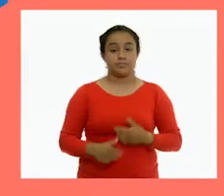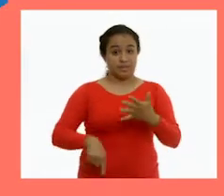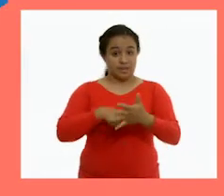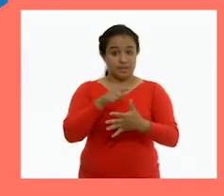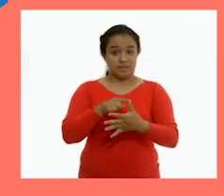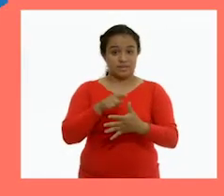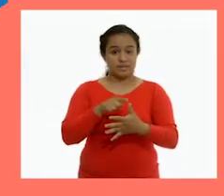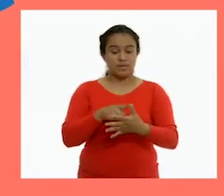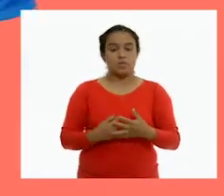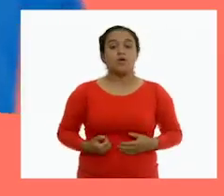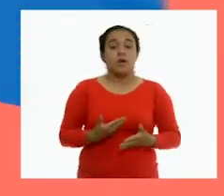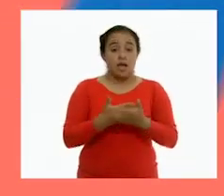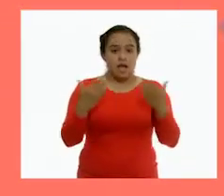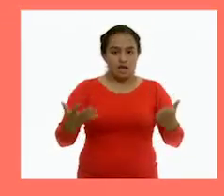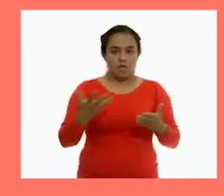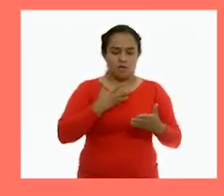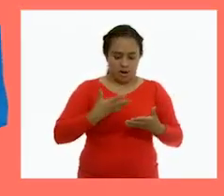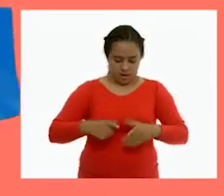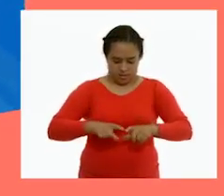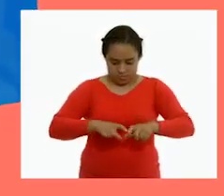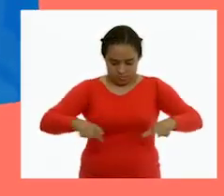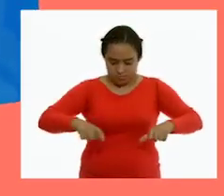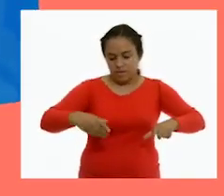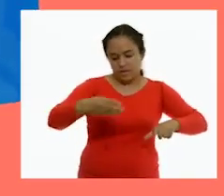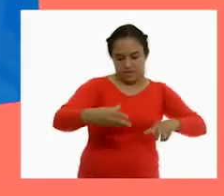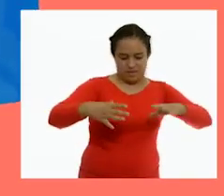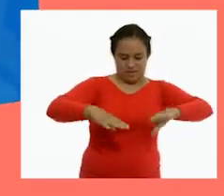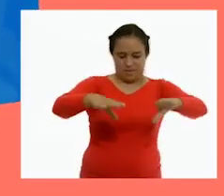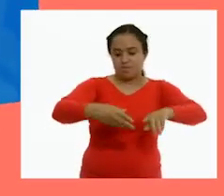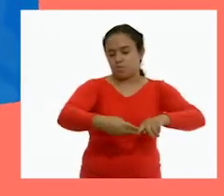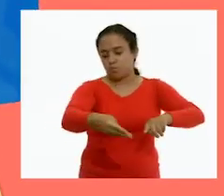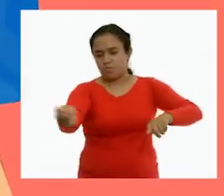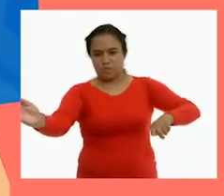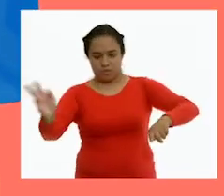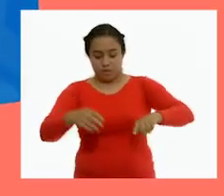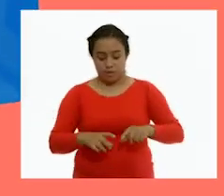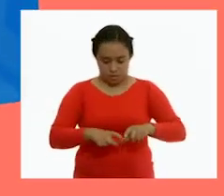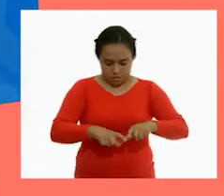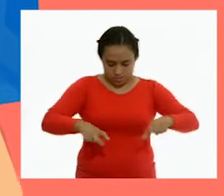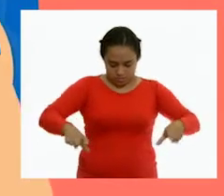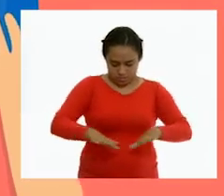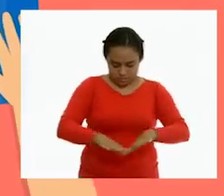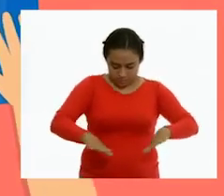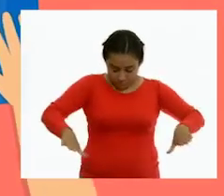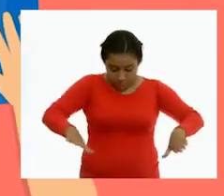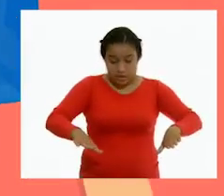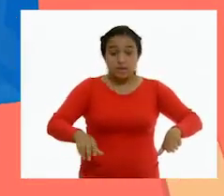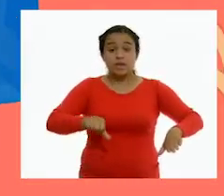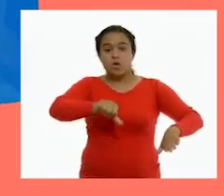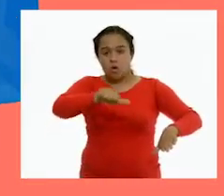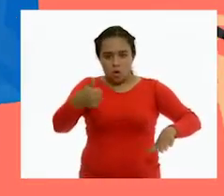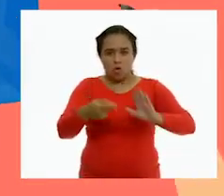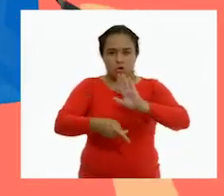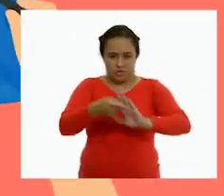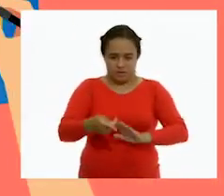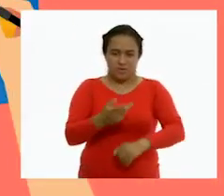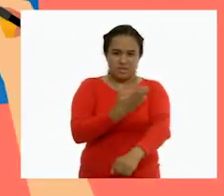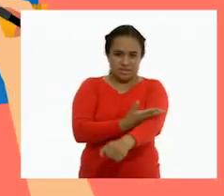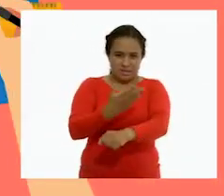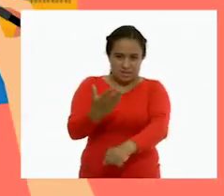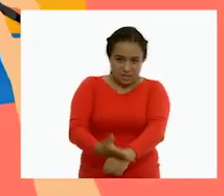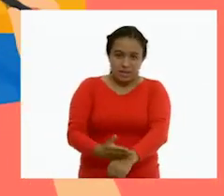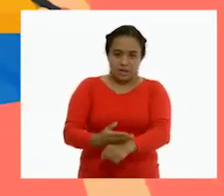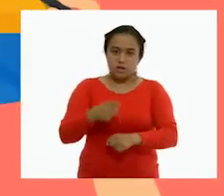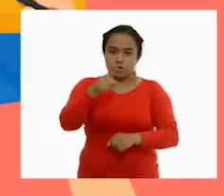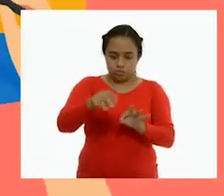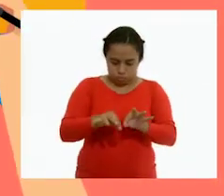5. Ahora tenemos un pequeño pedazo de playera. Estira a lo ancho y con ayuda de la regla, Mide y